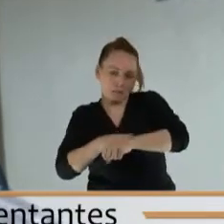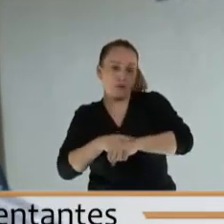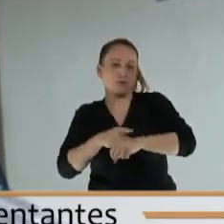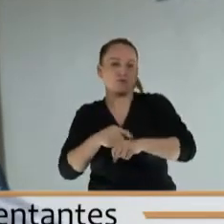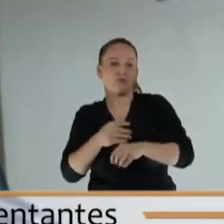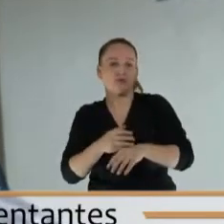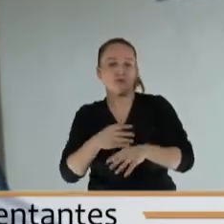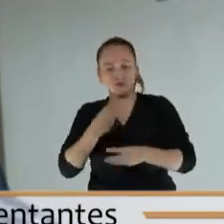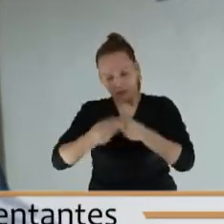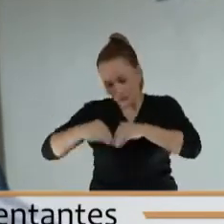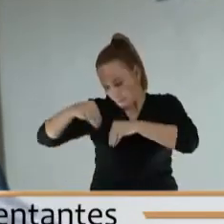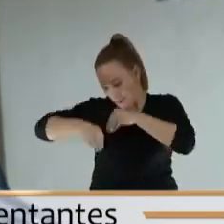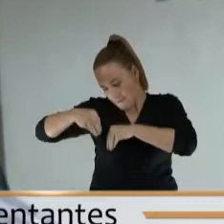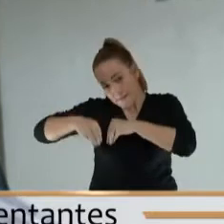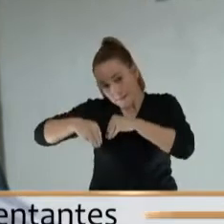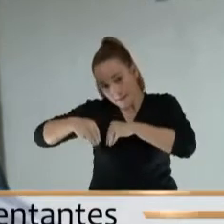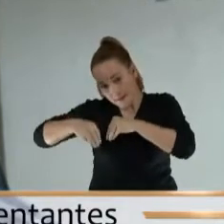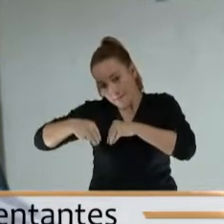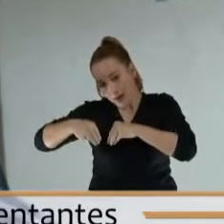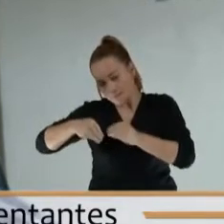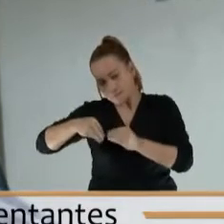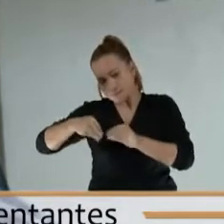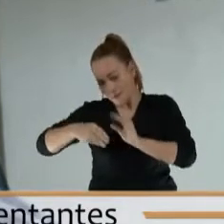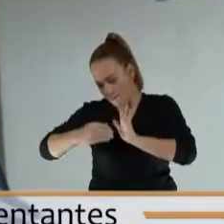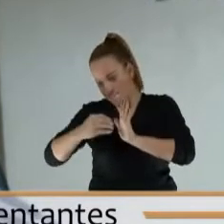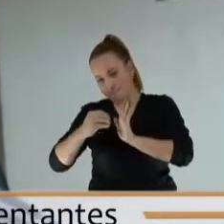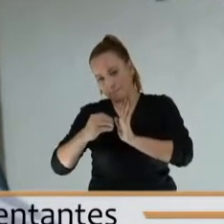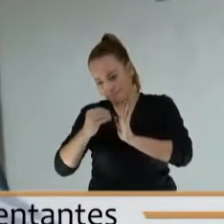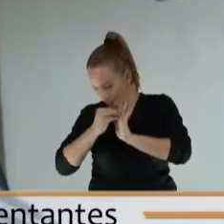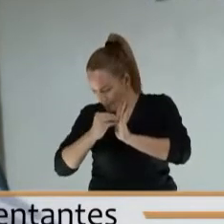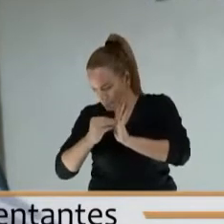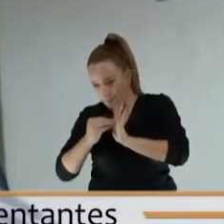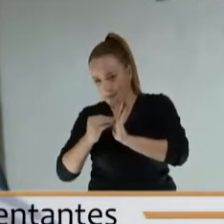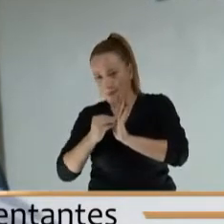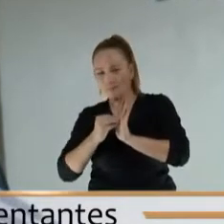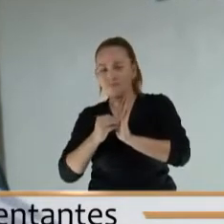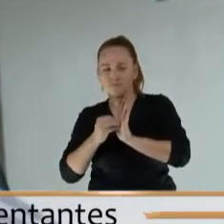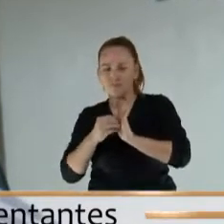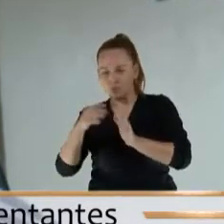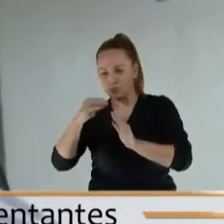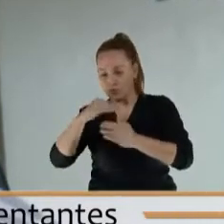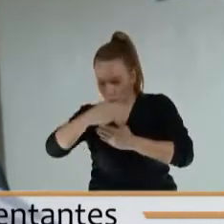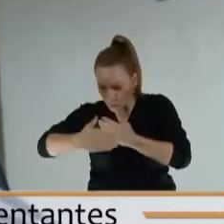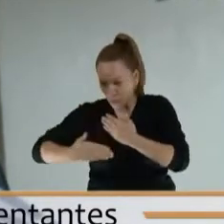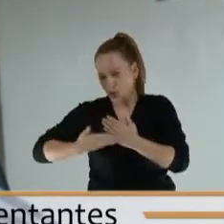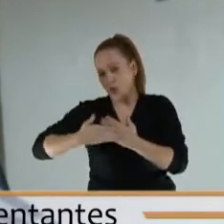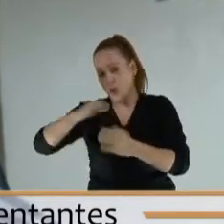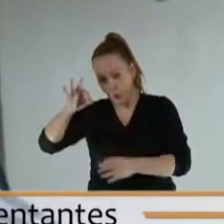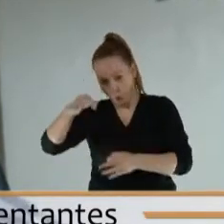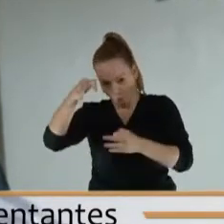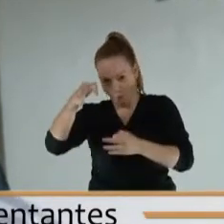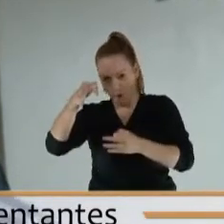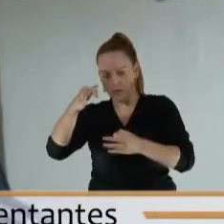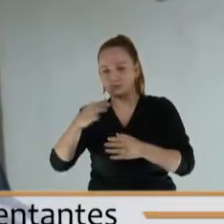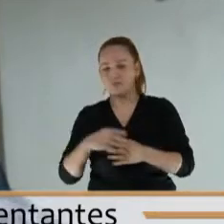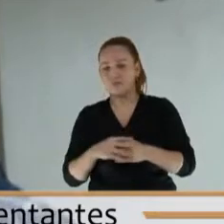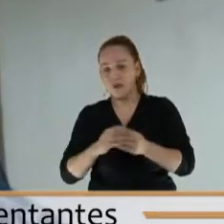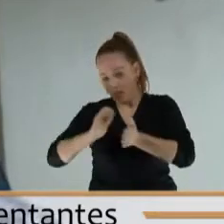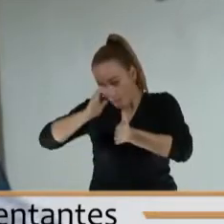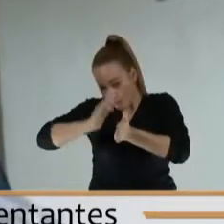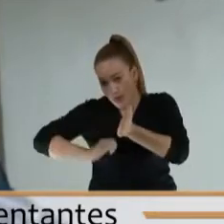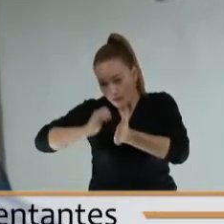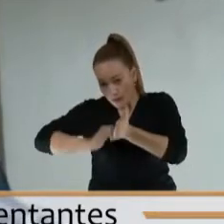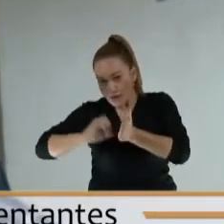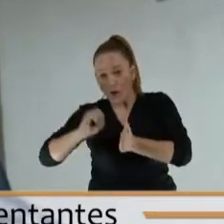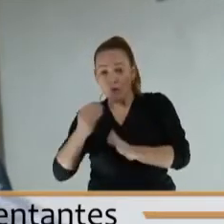elabora un documento que tal vez no va a contener más de una hoja donde se van a excluir o se